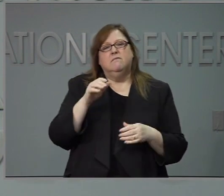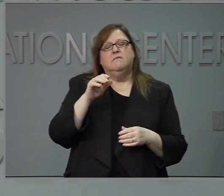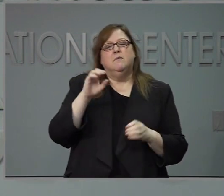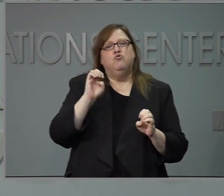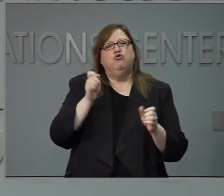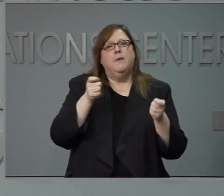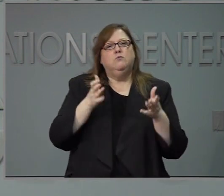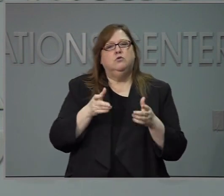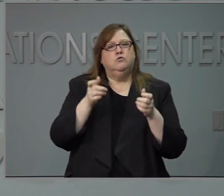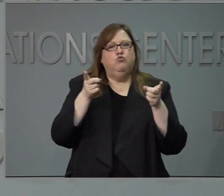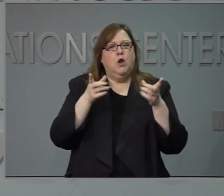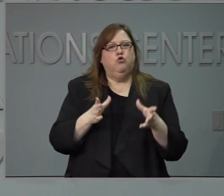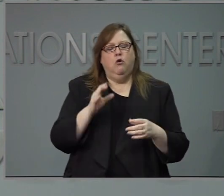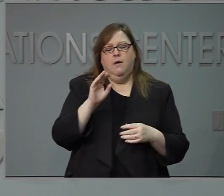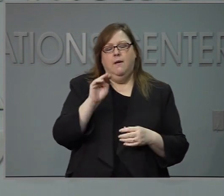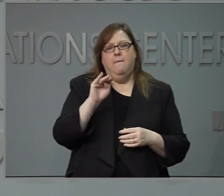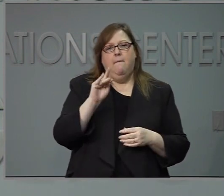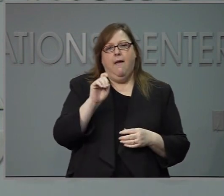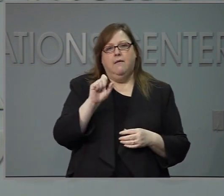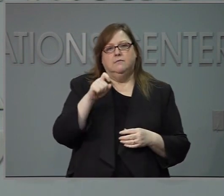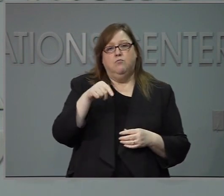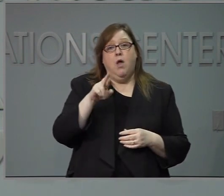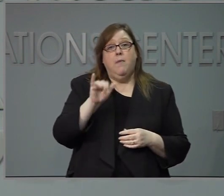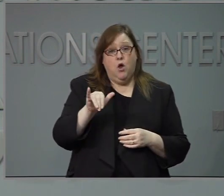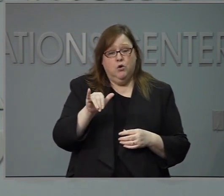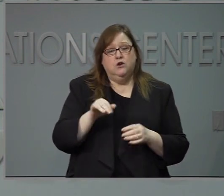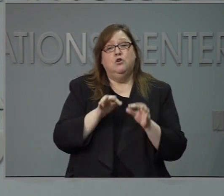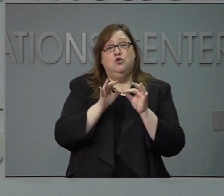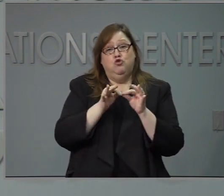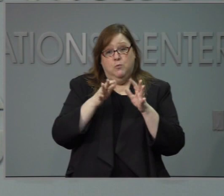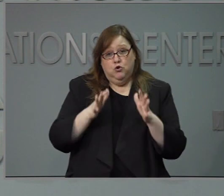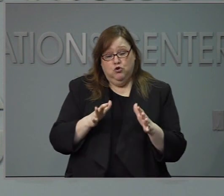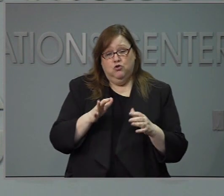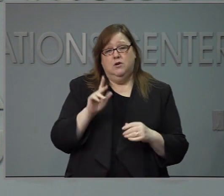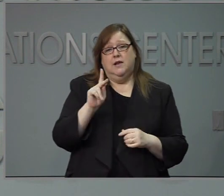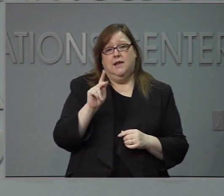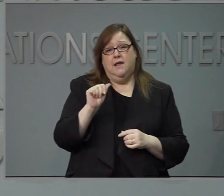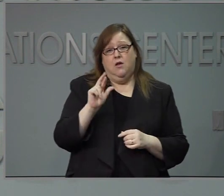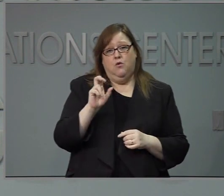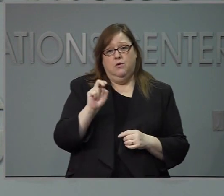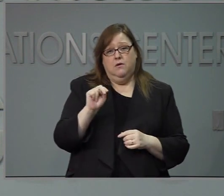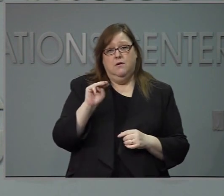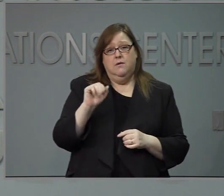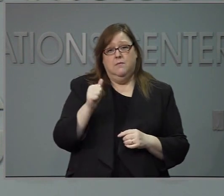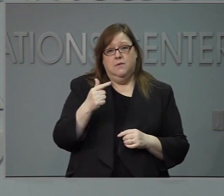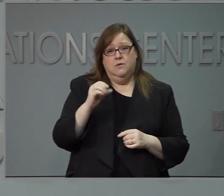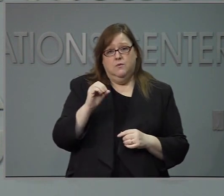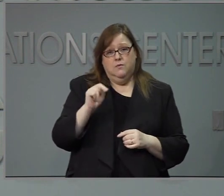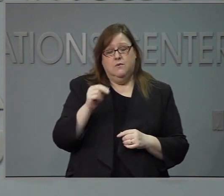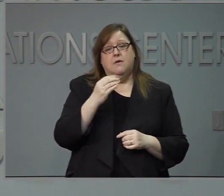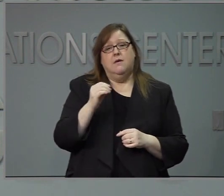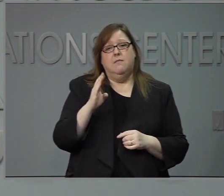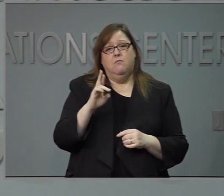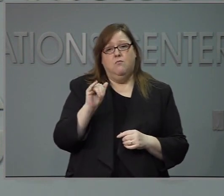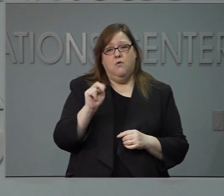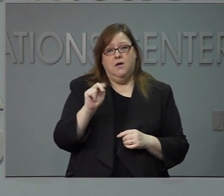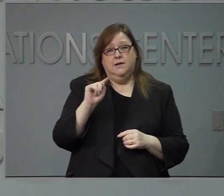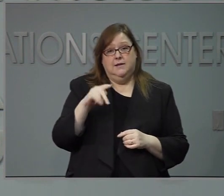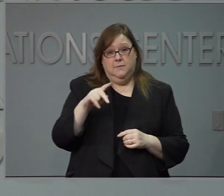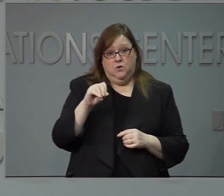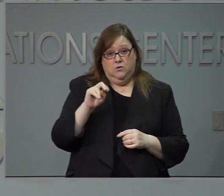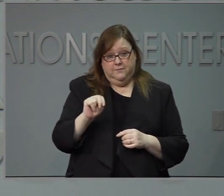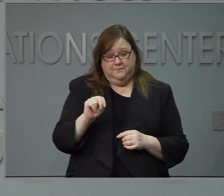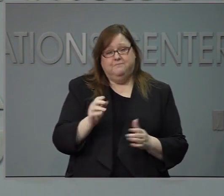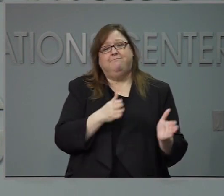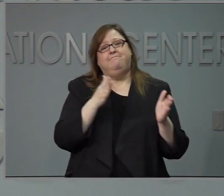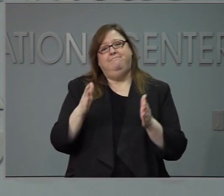y tras las cámaras, Jackie y Yasmin Metivier son nuestras intérpretes de español. Y también